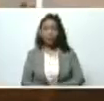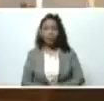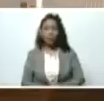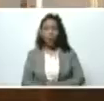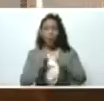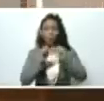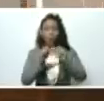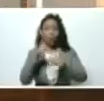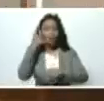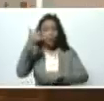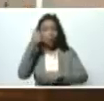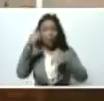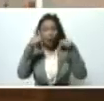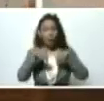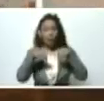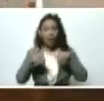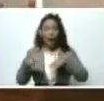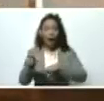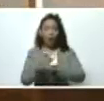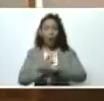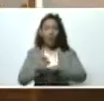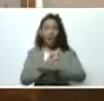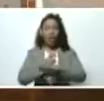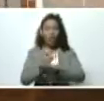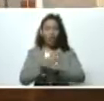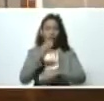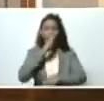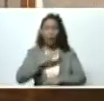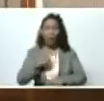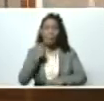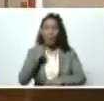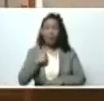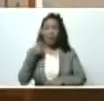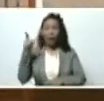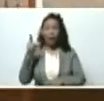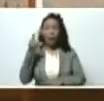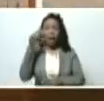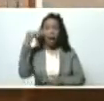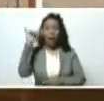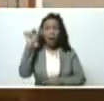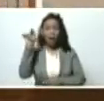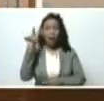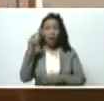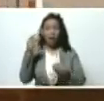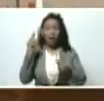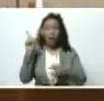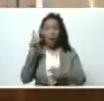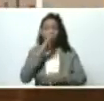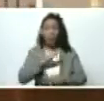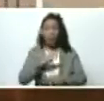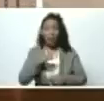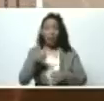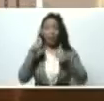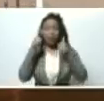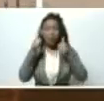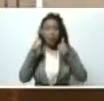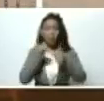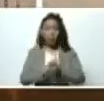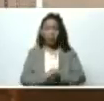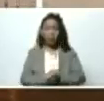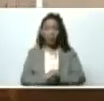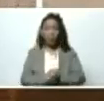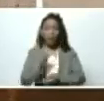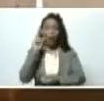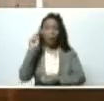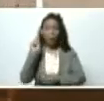seguimos llamando desde aquí al gobernador, me dicen que está en Marina, bueno, está bien, punto a